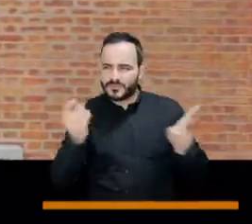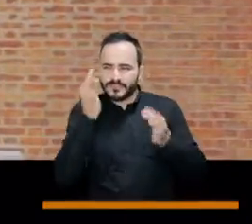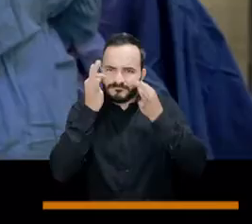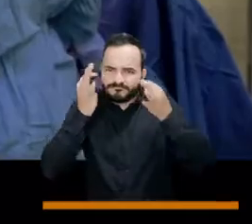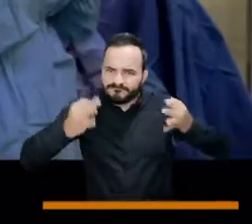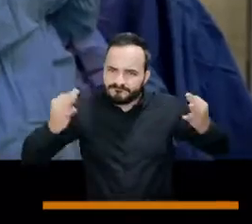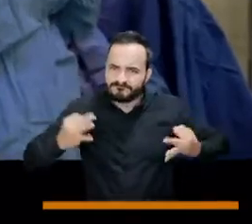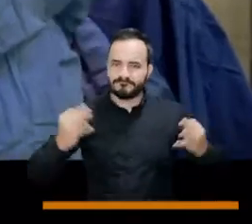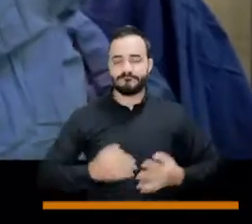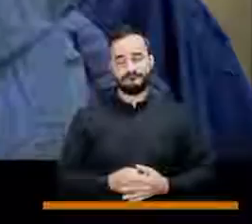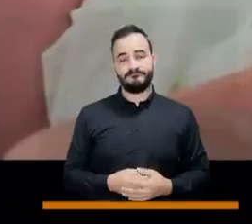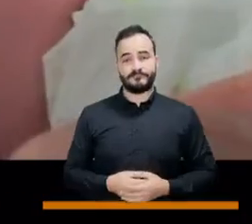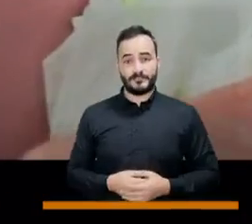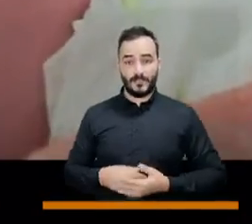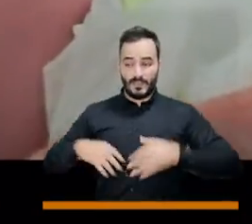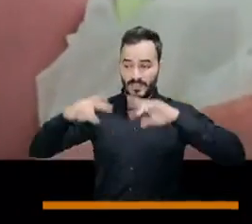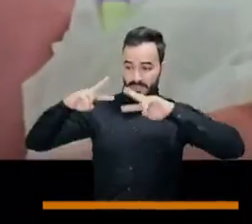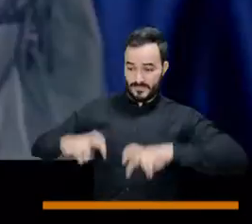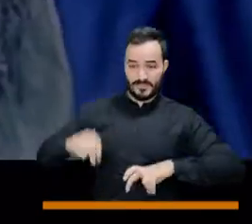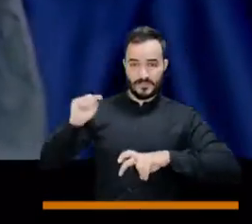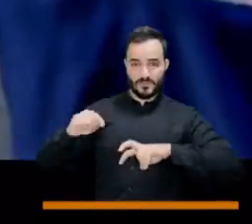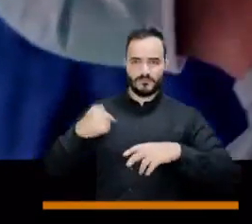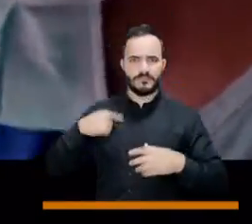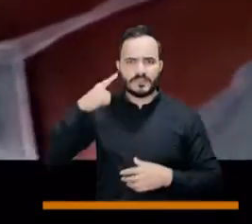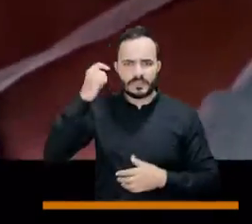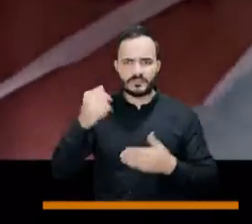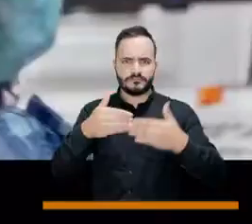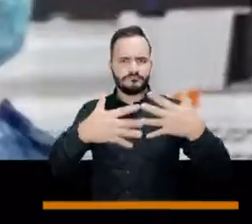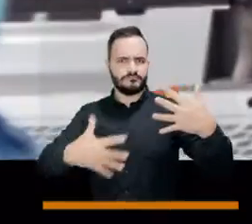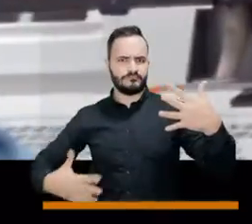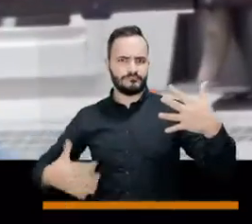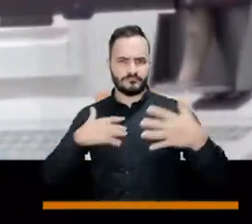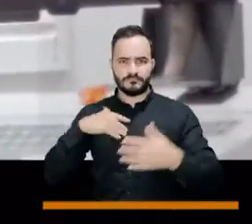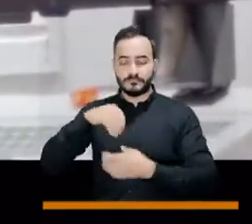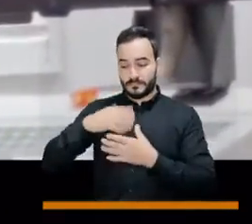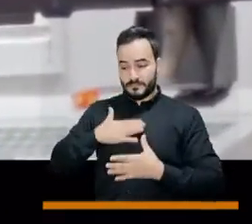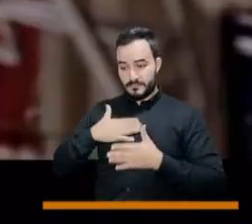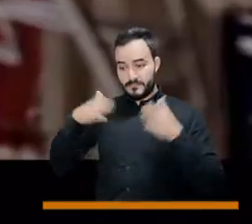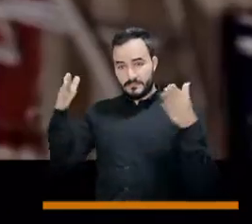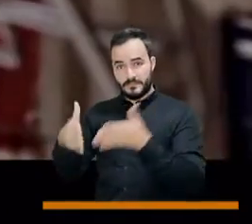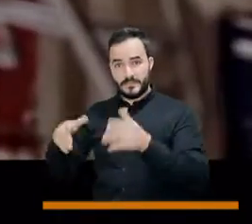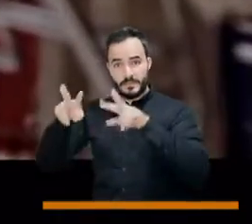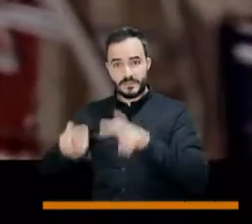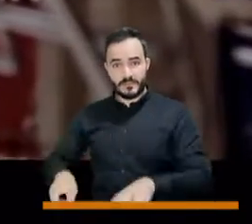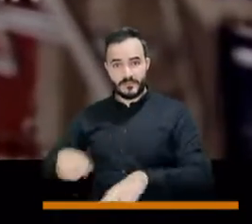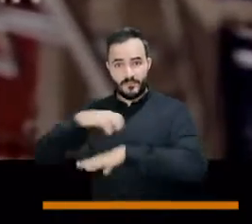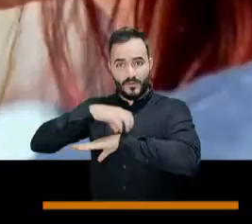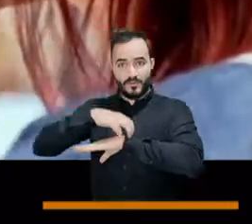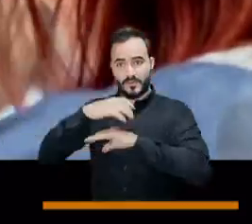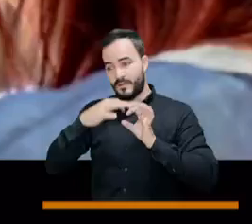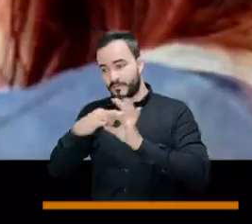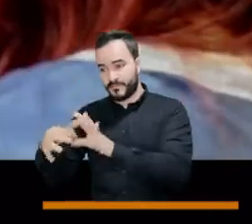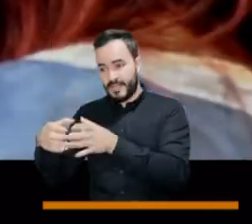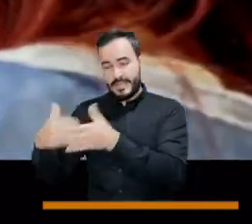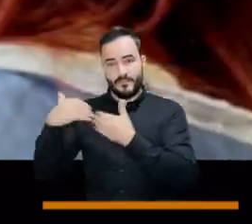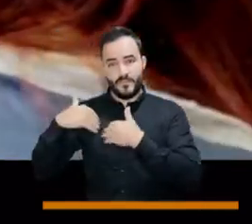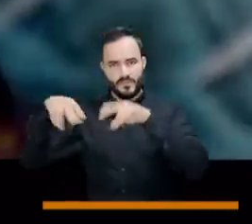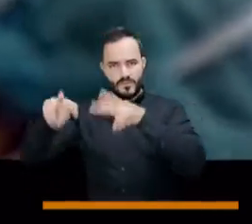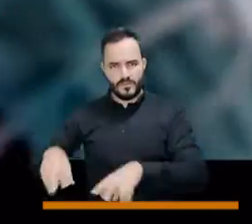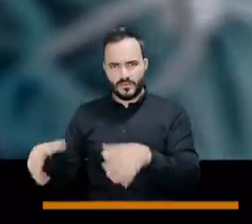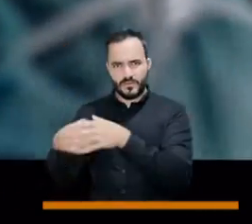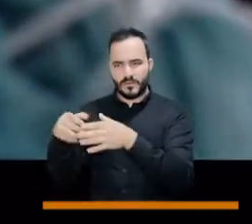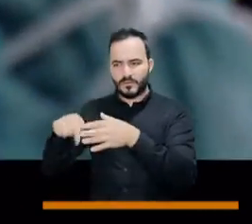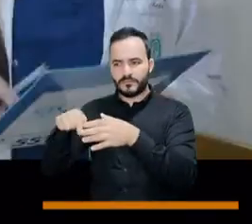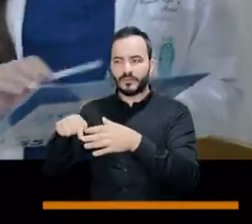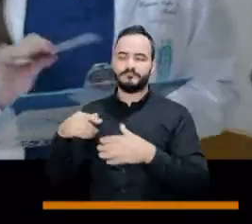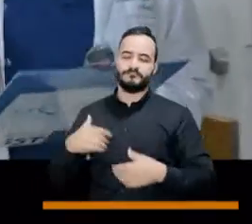investigativa, tenemos grandes retos, el área de investigación de nuestra facultad hoy tiene